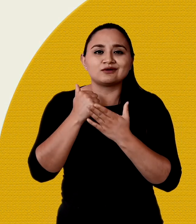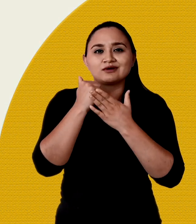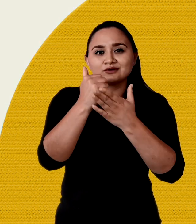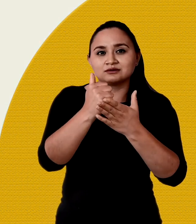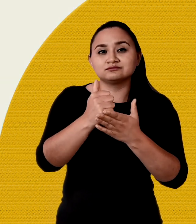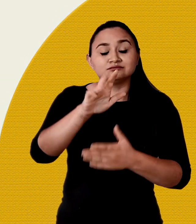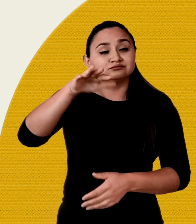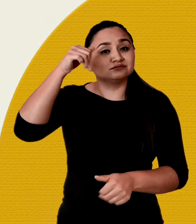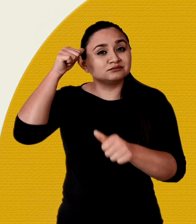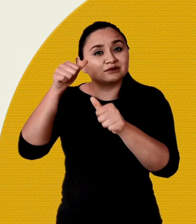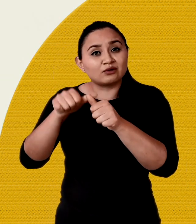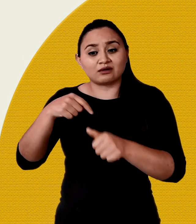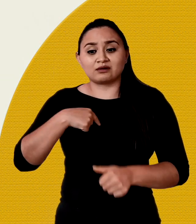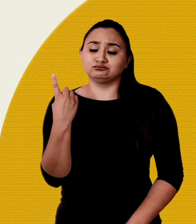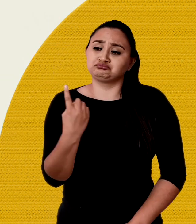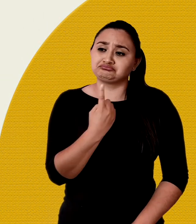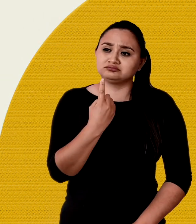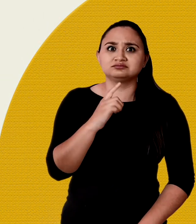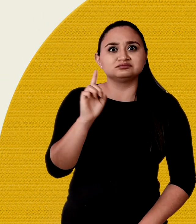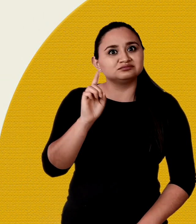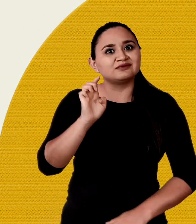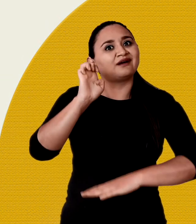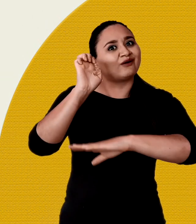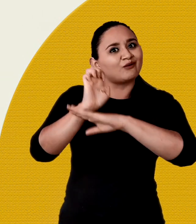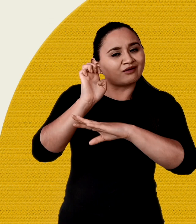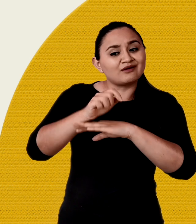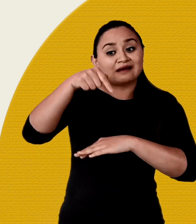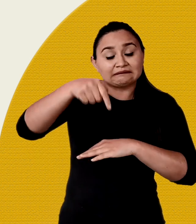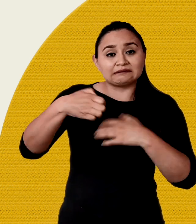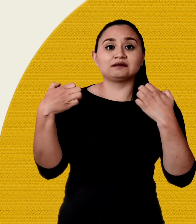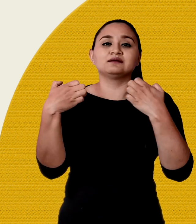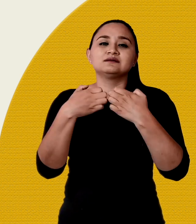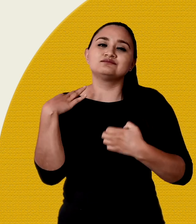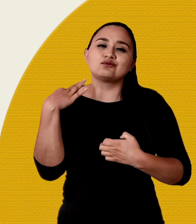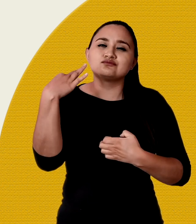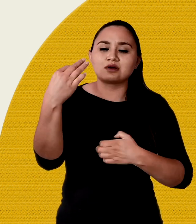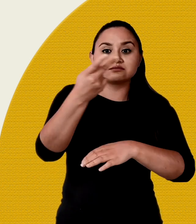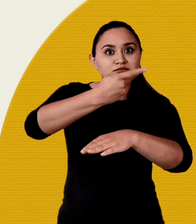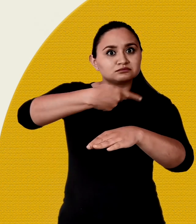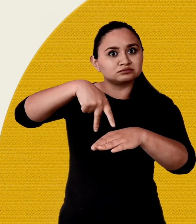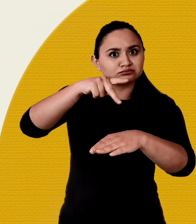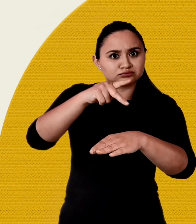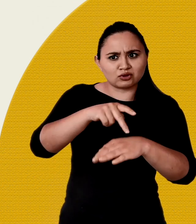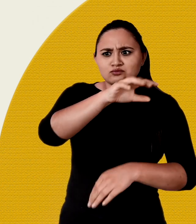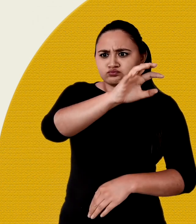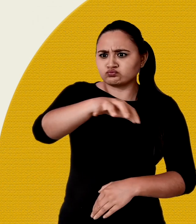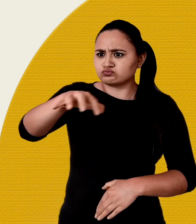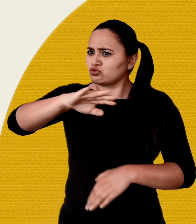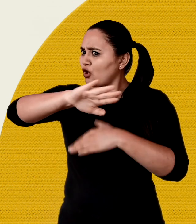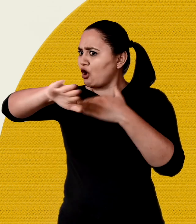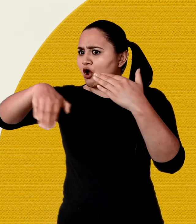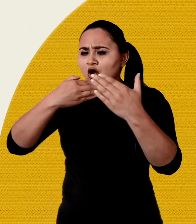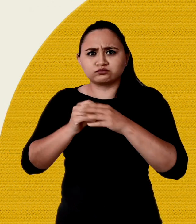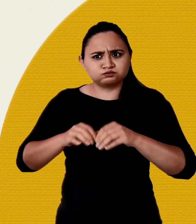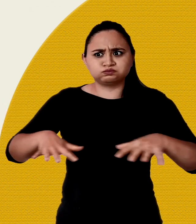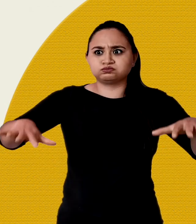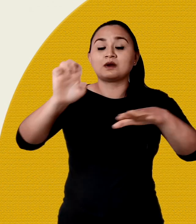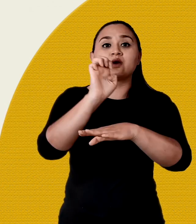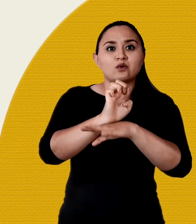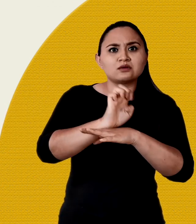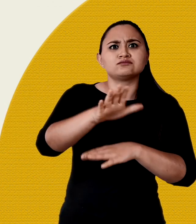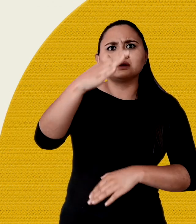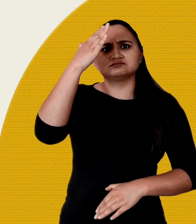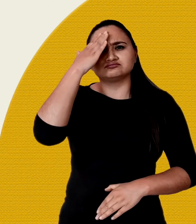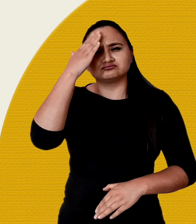recuerda que no estamos solos. En Ecuador tenemos las Brigadas de Contención Emocional. En todas las provincias hay muchas personas